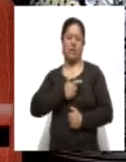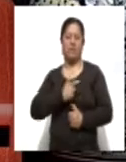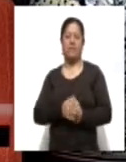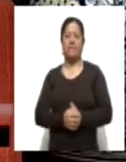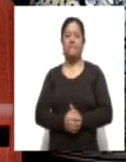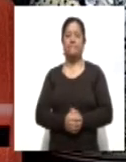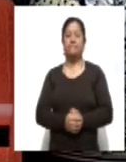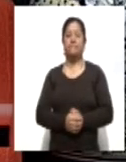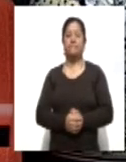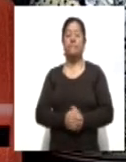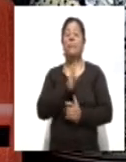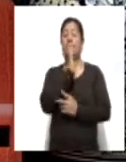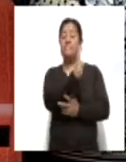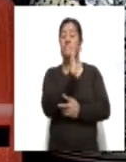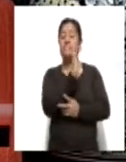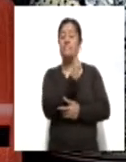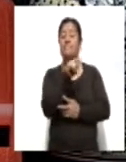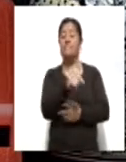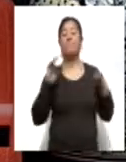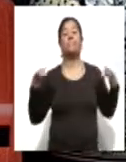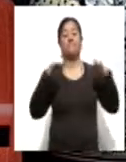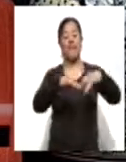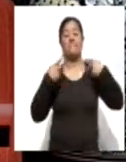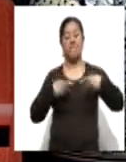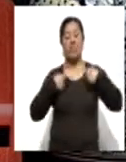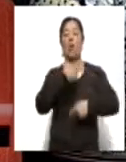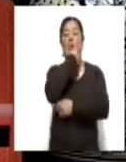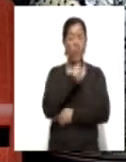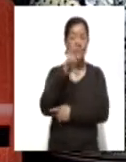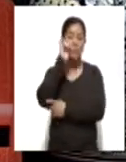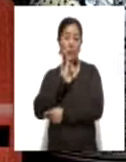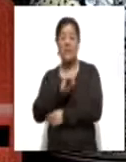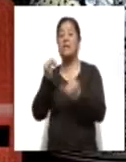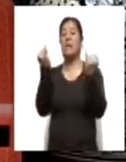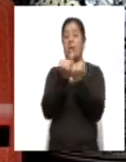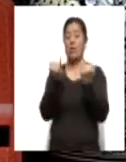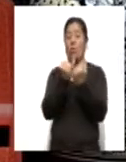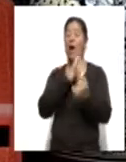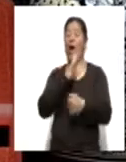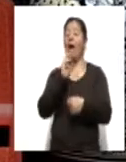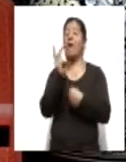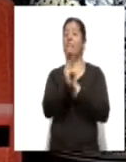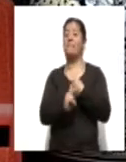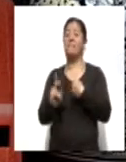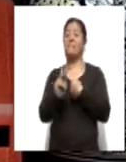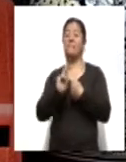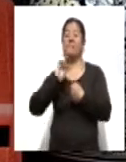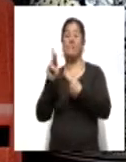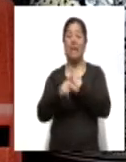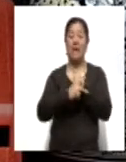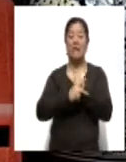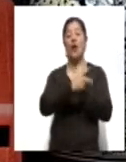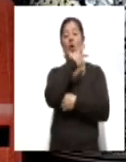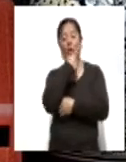presencial llegan los aspirantes y las aspirantes porque se trata de plazas abiertas para hombres o mujeres de manera